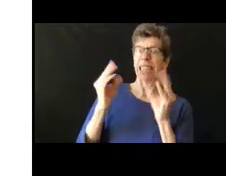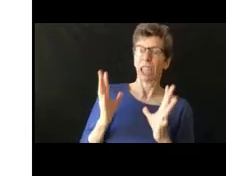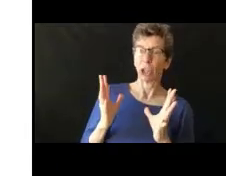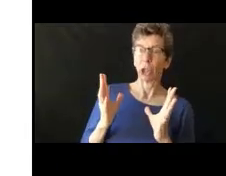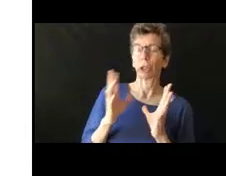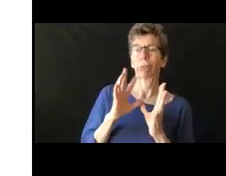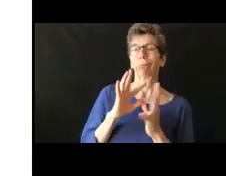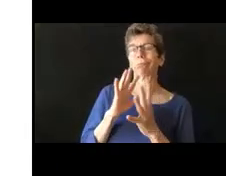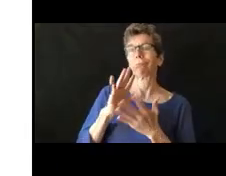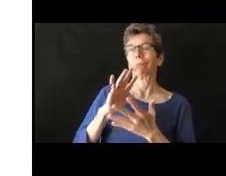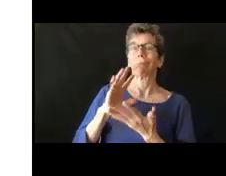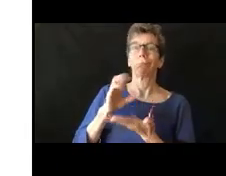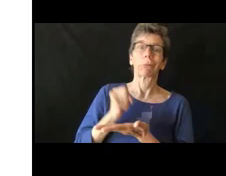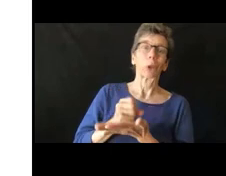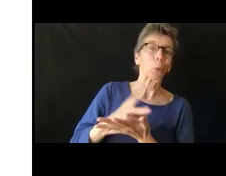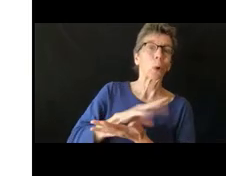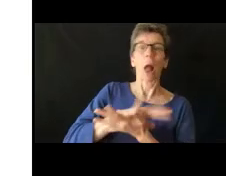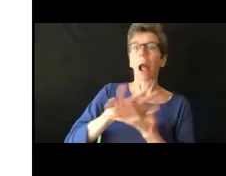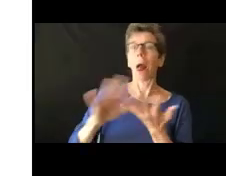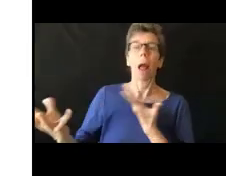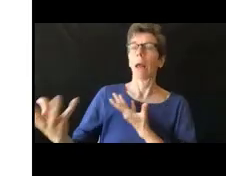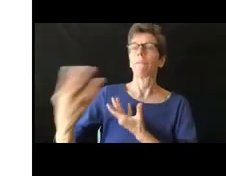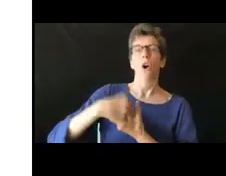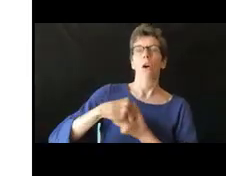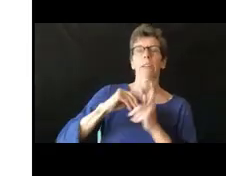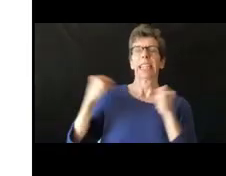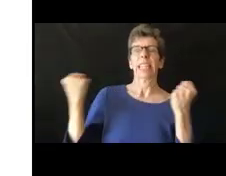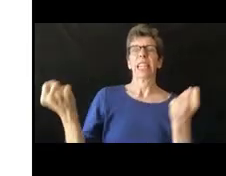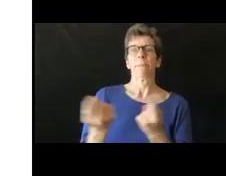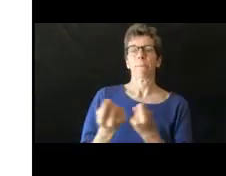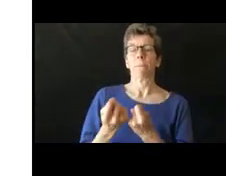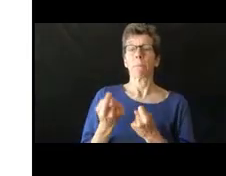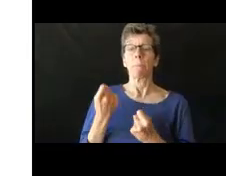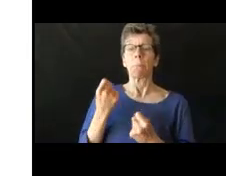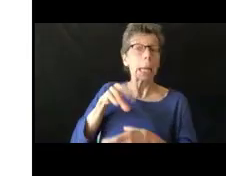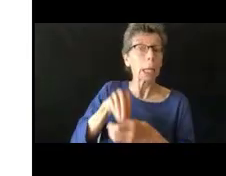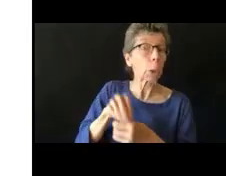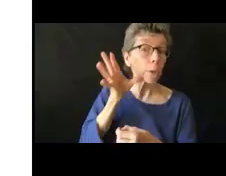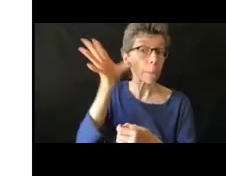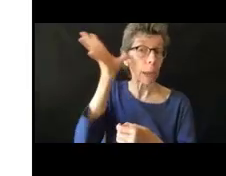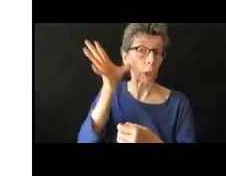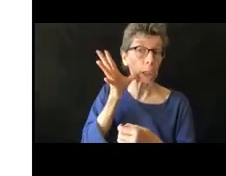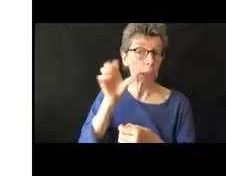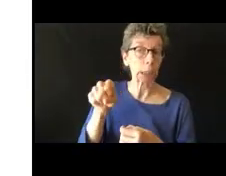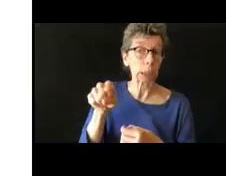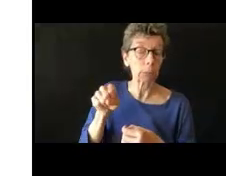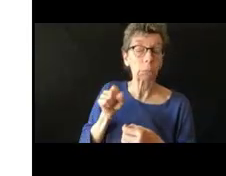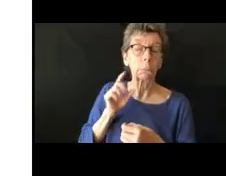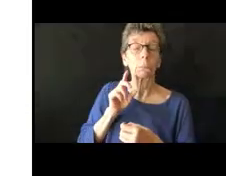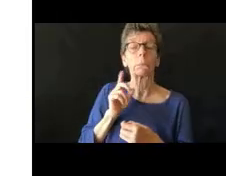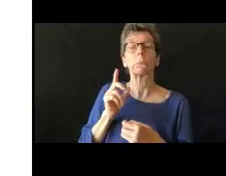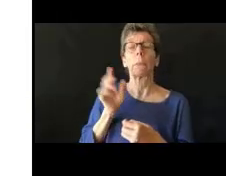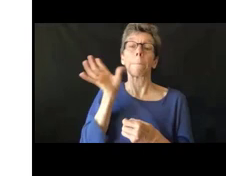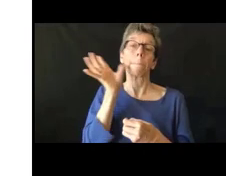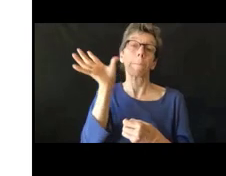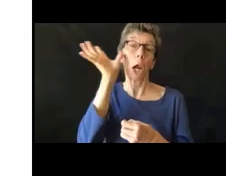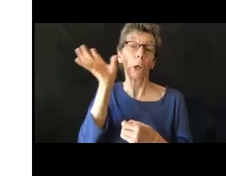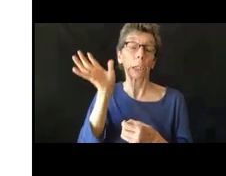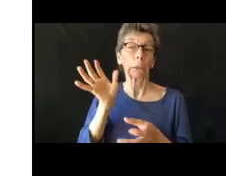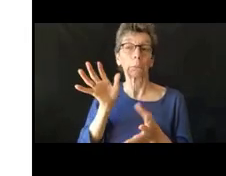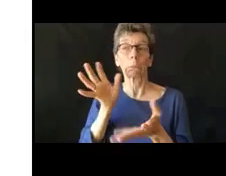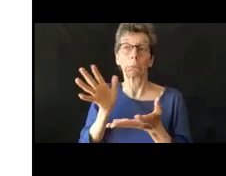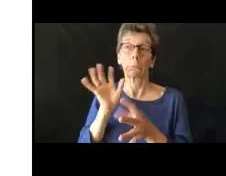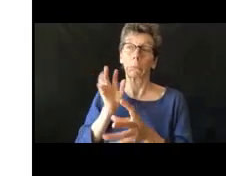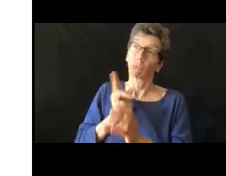equipo multidisciplinario. Entonces, los padres son parte de ese equipo. Entonces, trabajan con el equipo